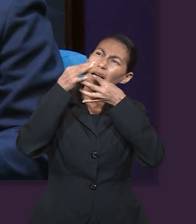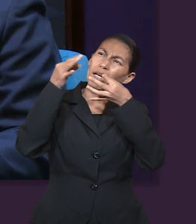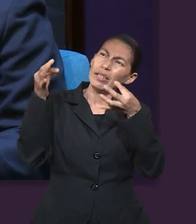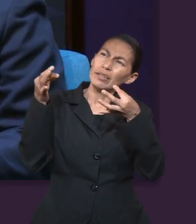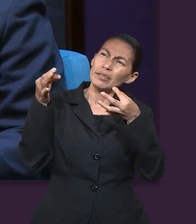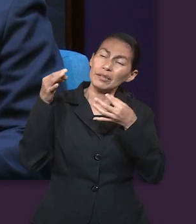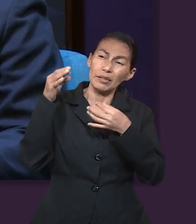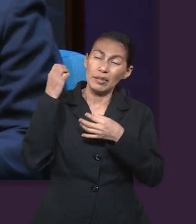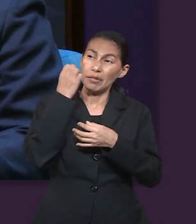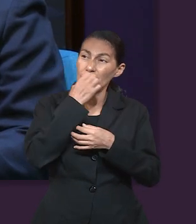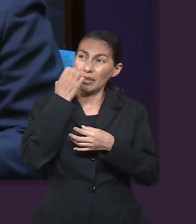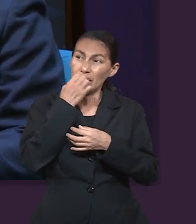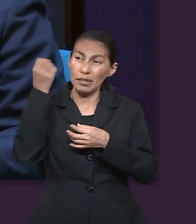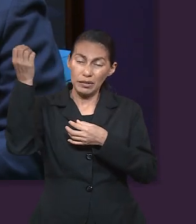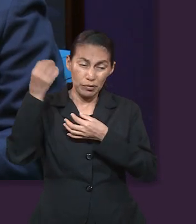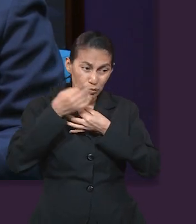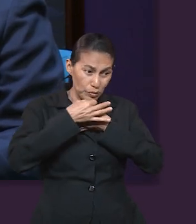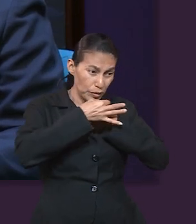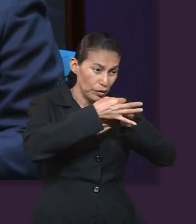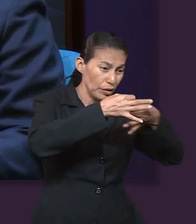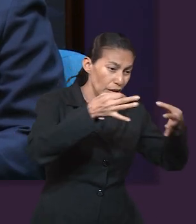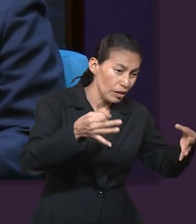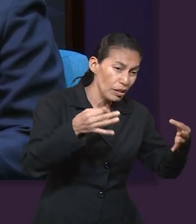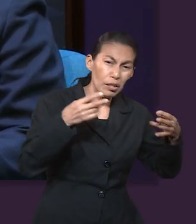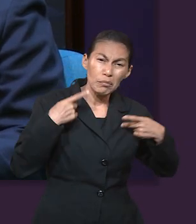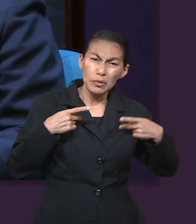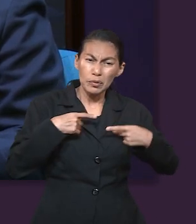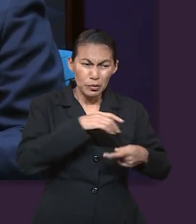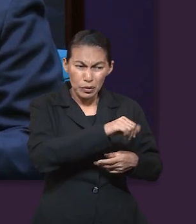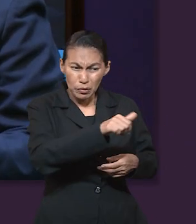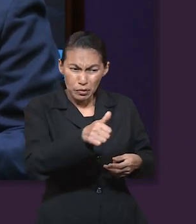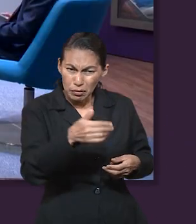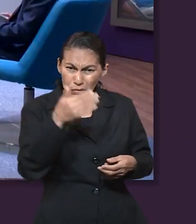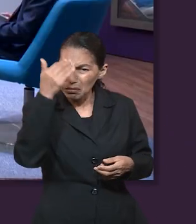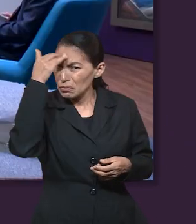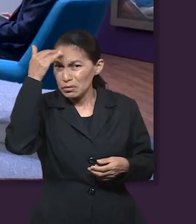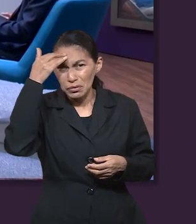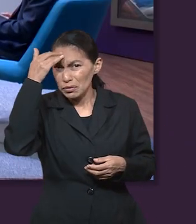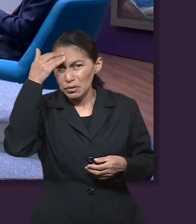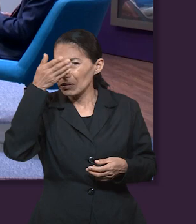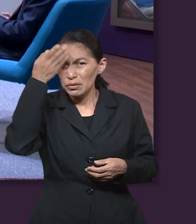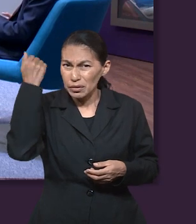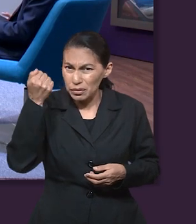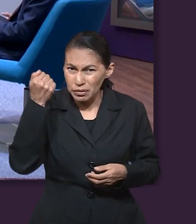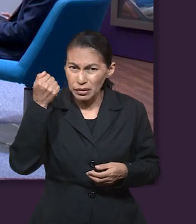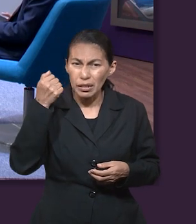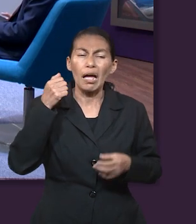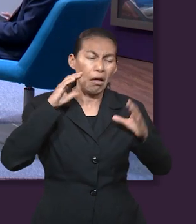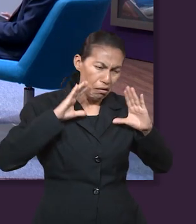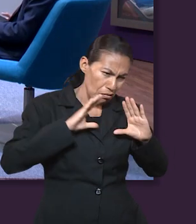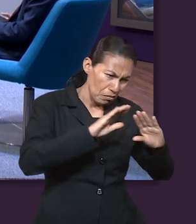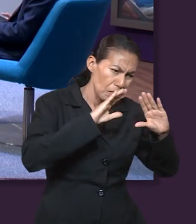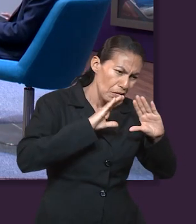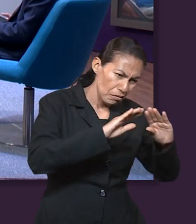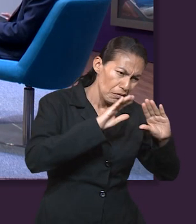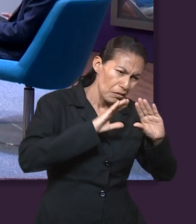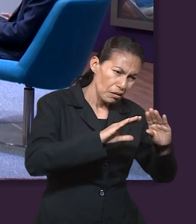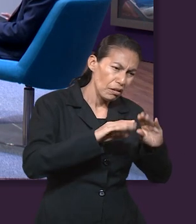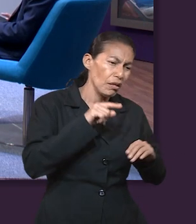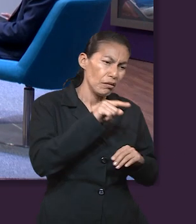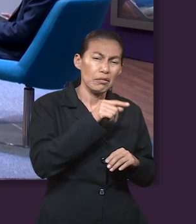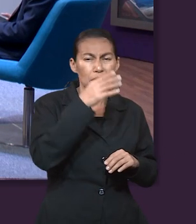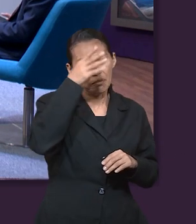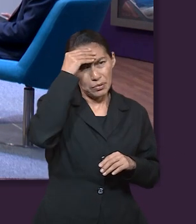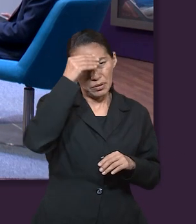bíblica global del Evangelio, ¿no? Para que las demás personas también crean en eso mismo. Ok.